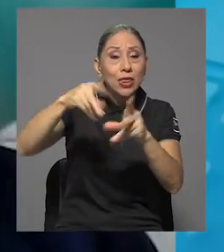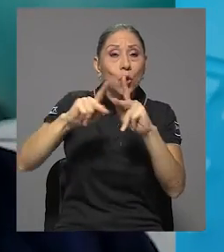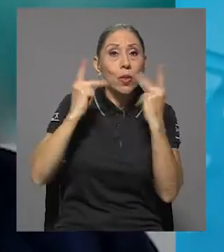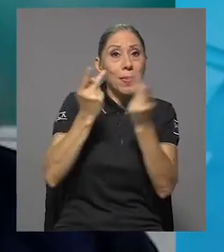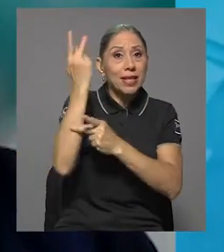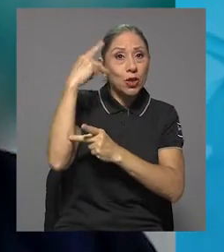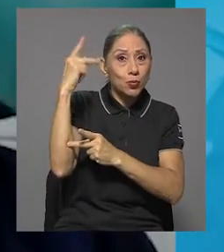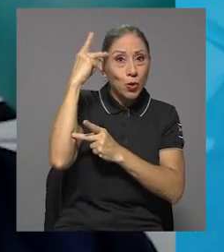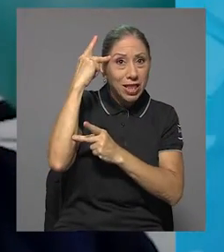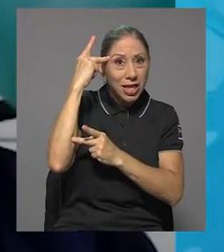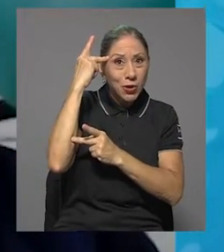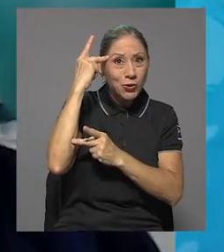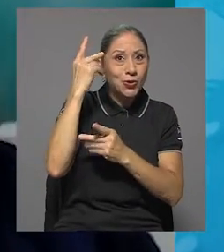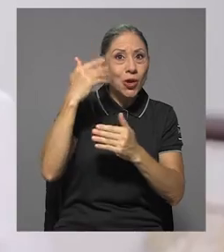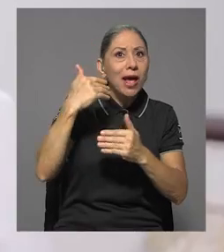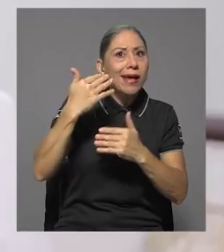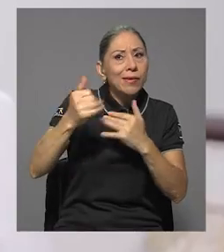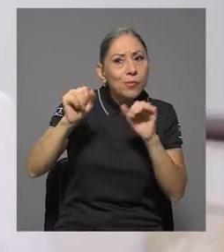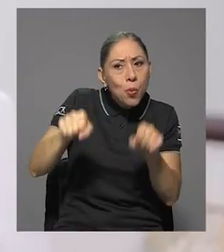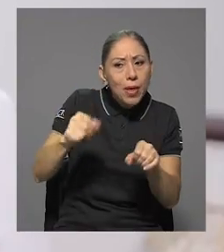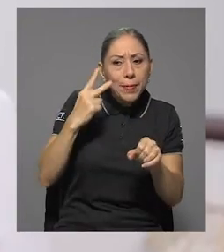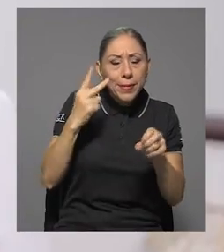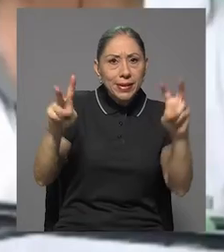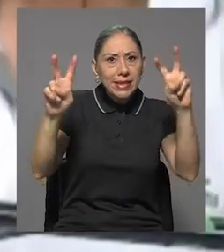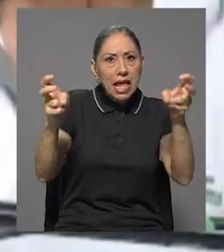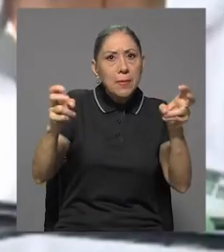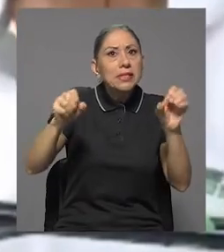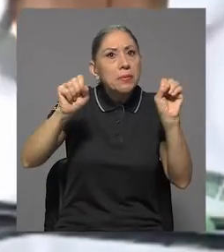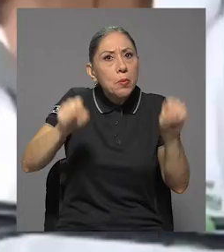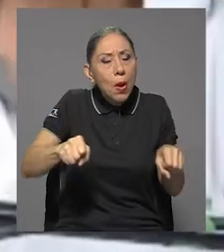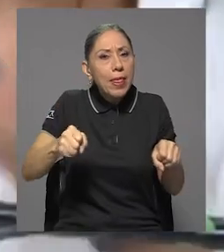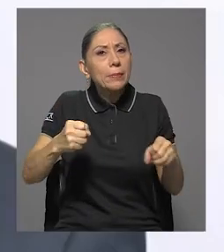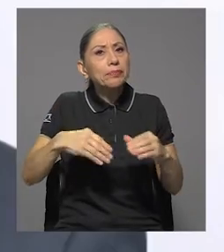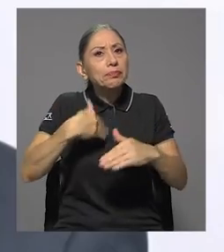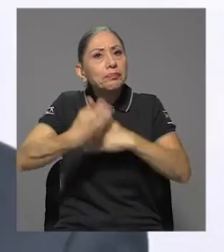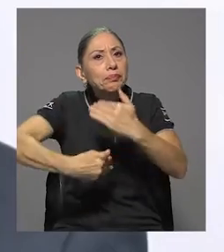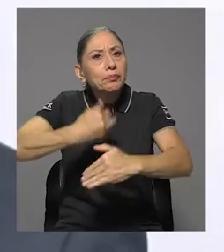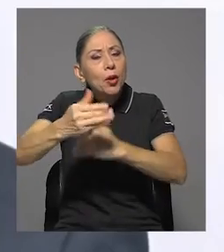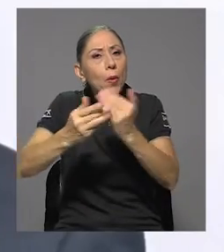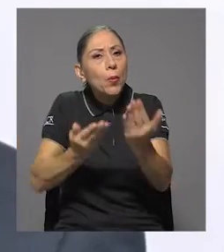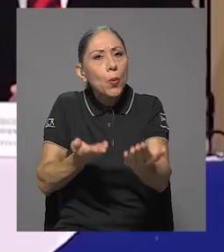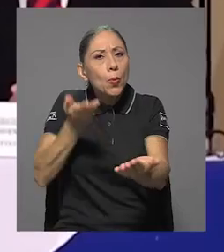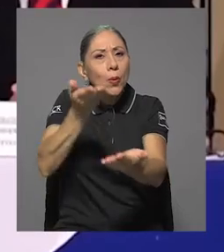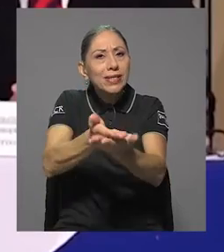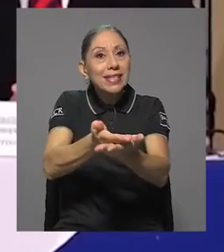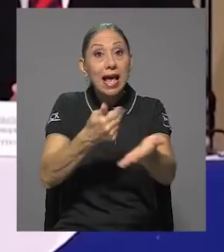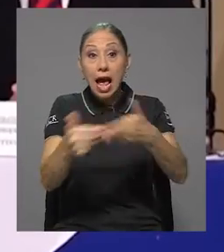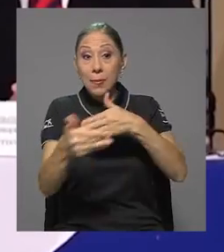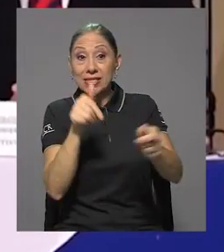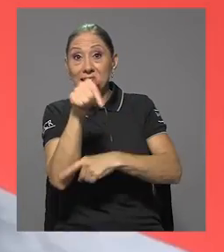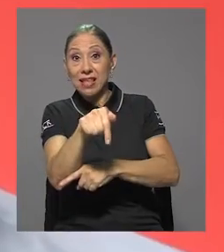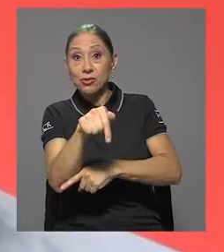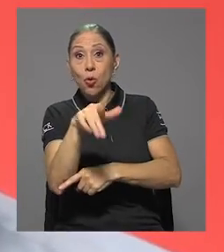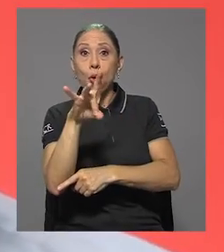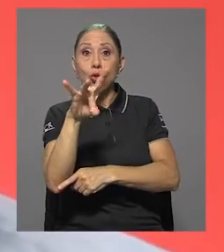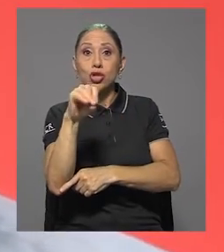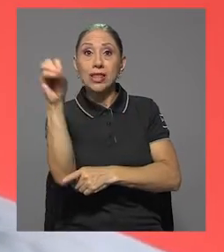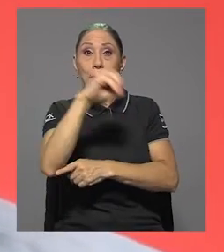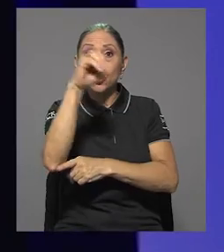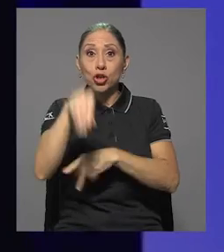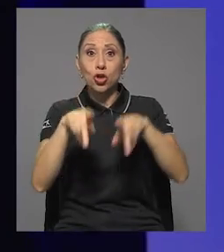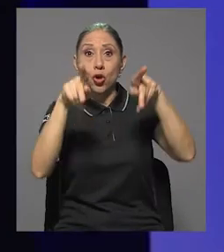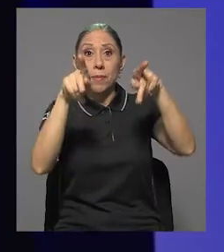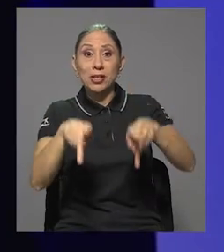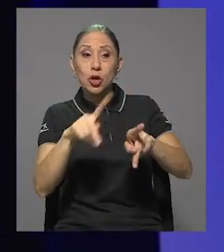políticos y de este proceso electoral para poder desarrollar propuestas. A pesar de ello, el 80% de los